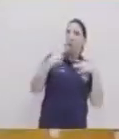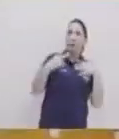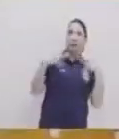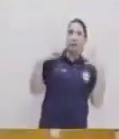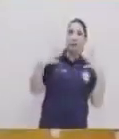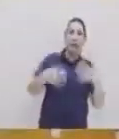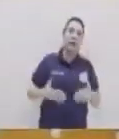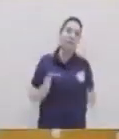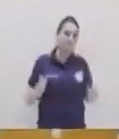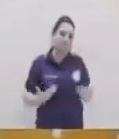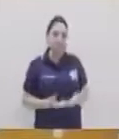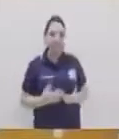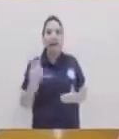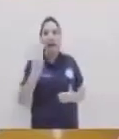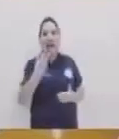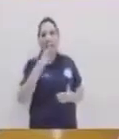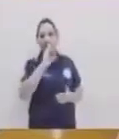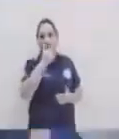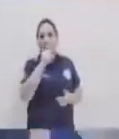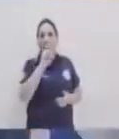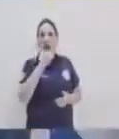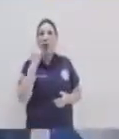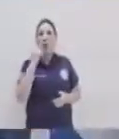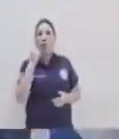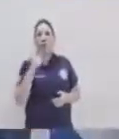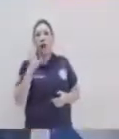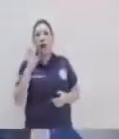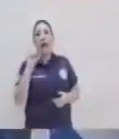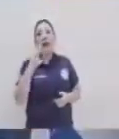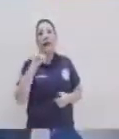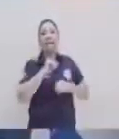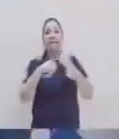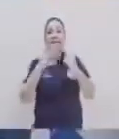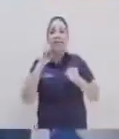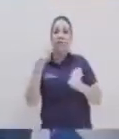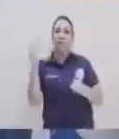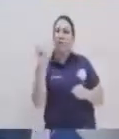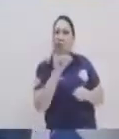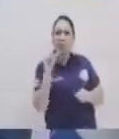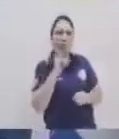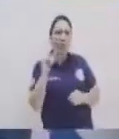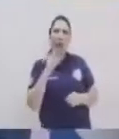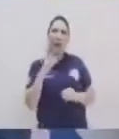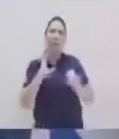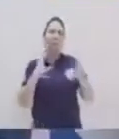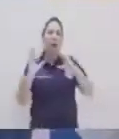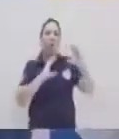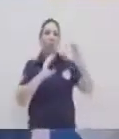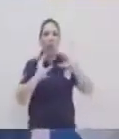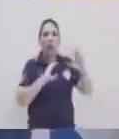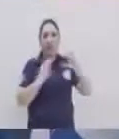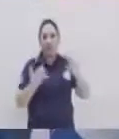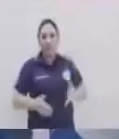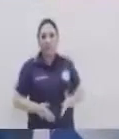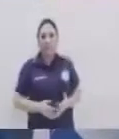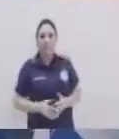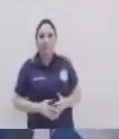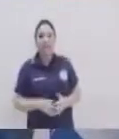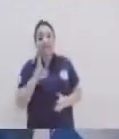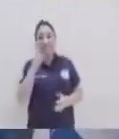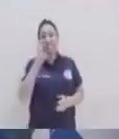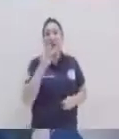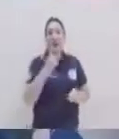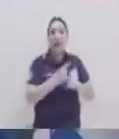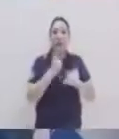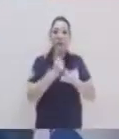reacción de uno pues es asustarse, ¿verdad? Entonces, igual pasa en la comunicación donde pues toda acción tiene una reacción.